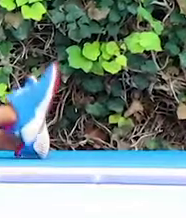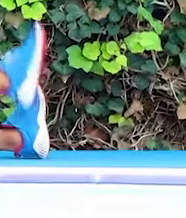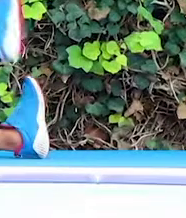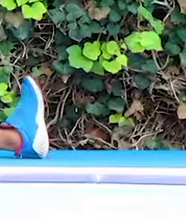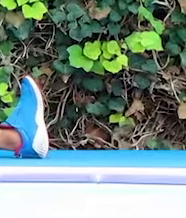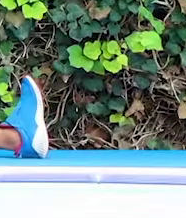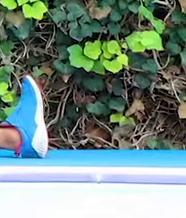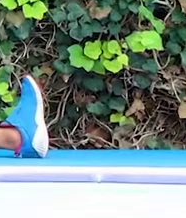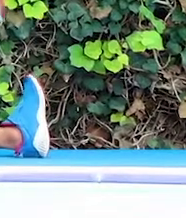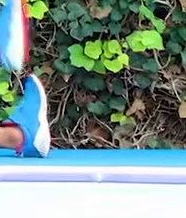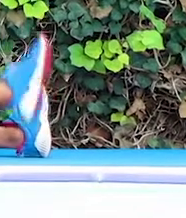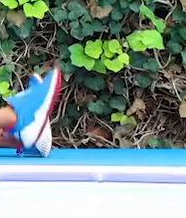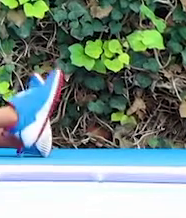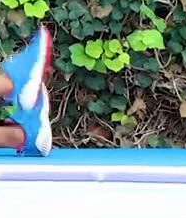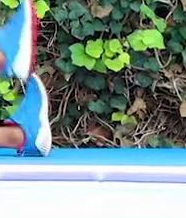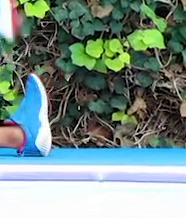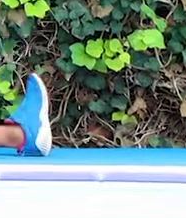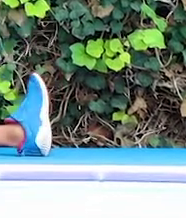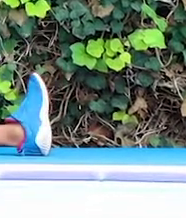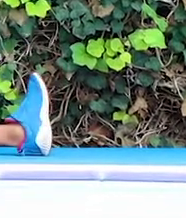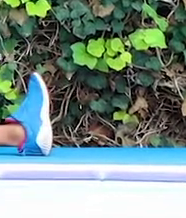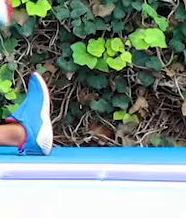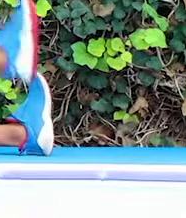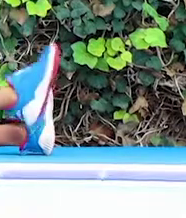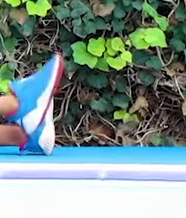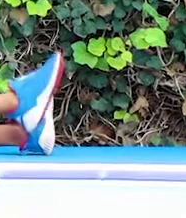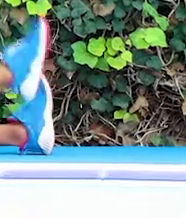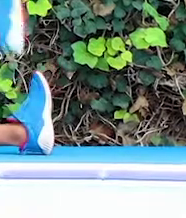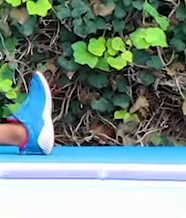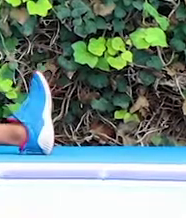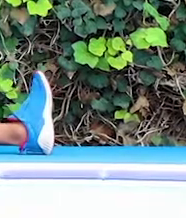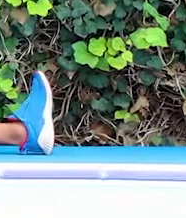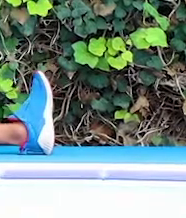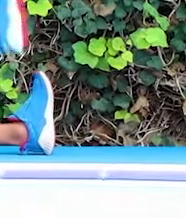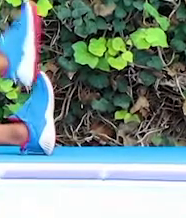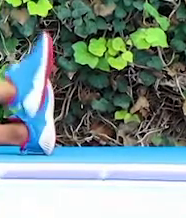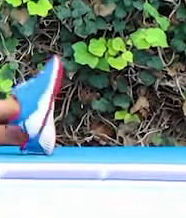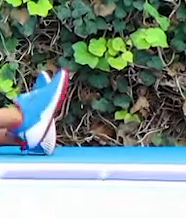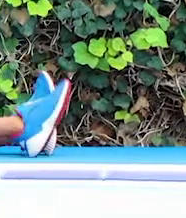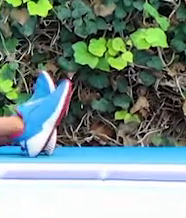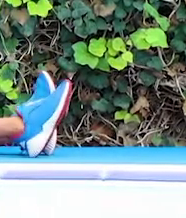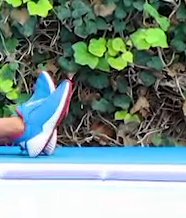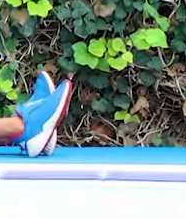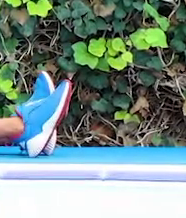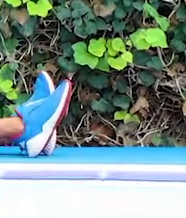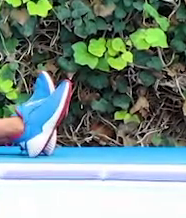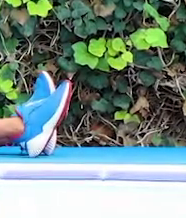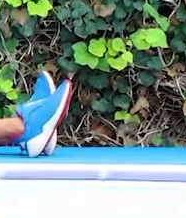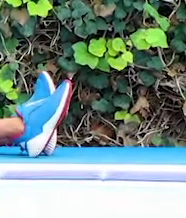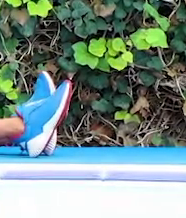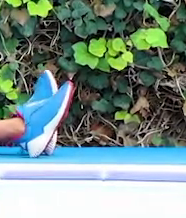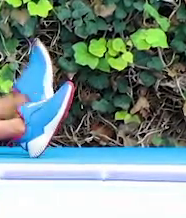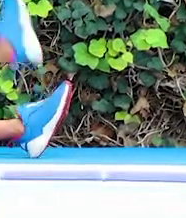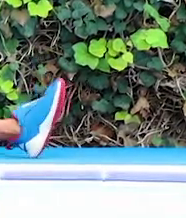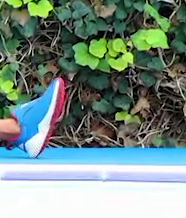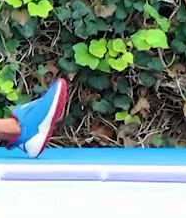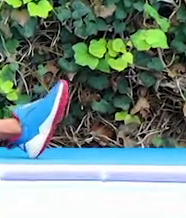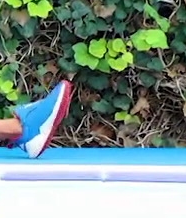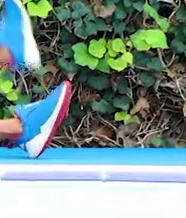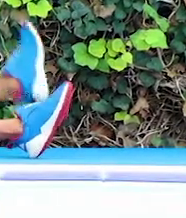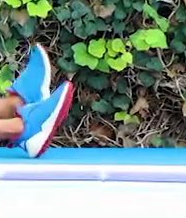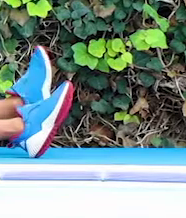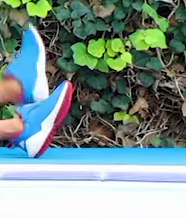veces sin tocar el suelo. Dos más. Estira muy bien. Exacto. Cambiamos. Pie izquierdo